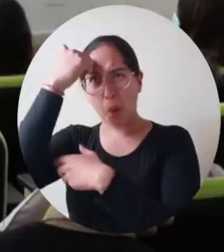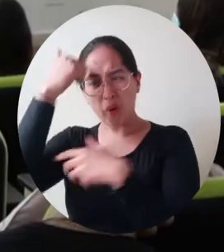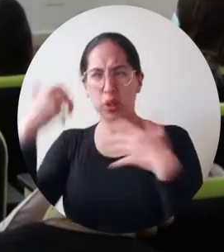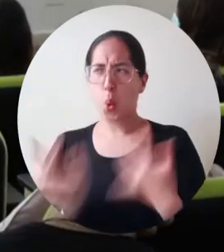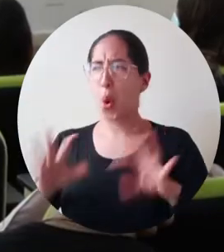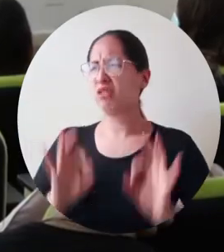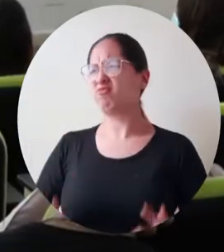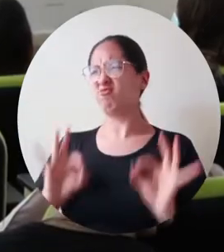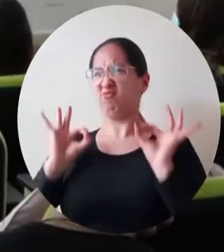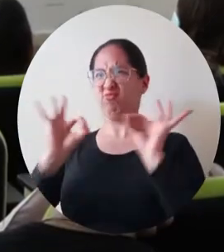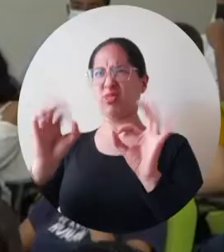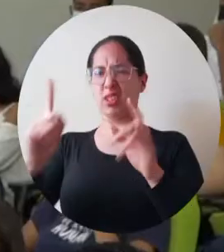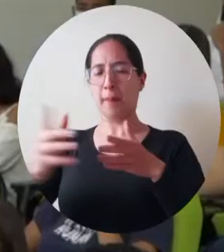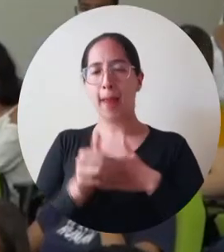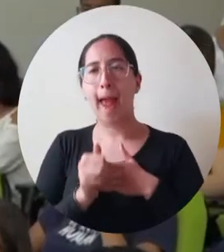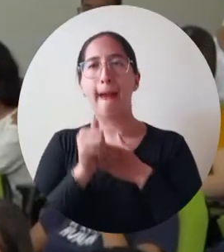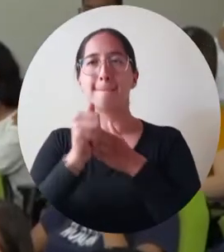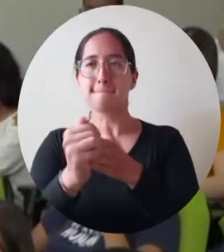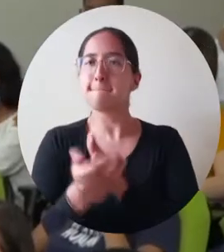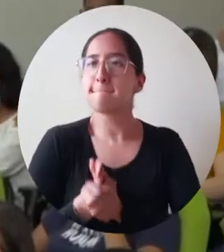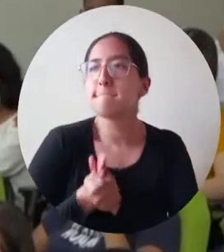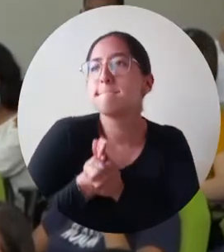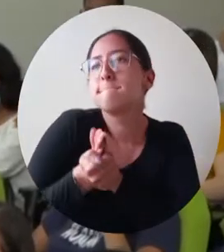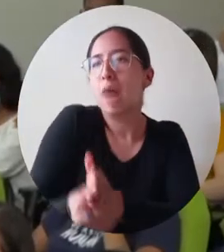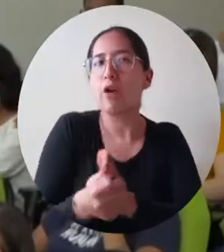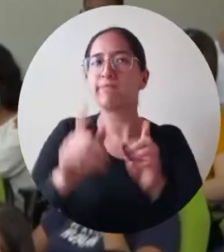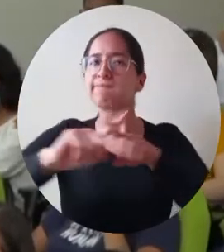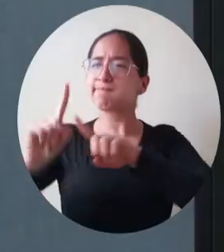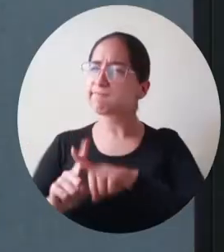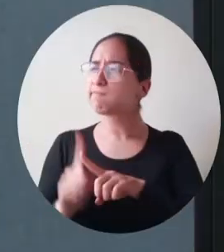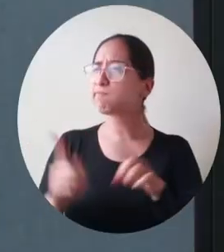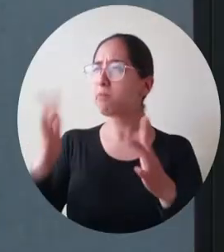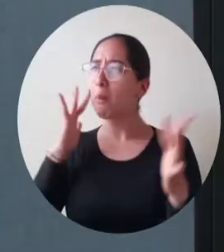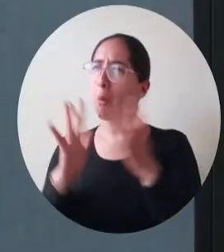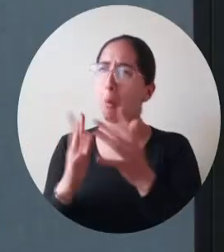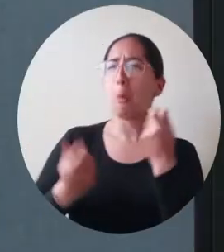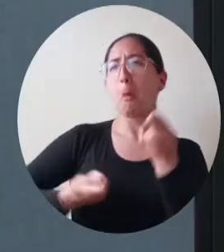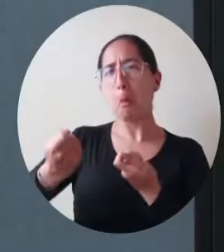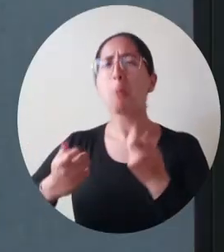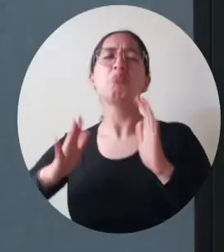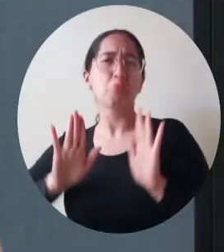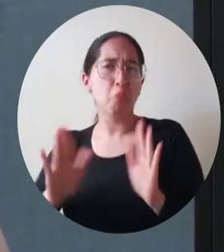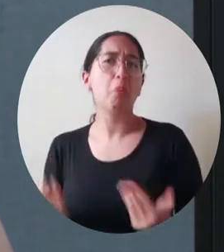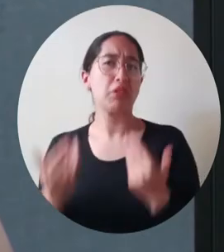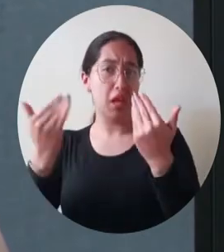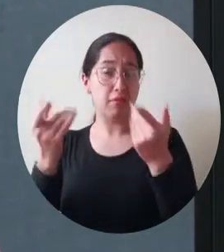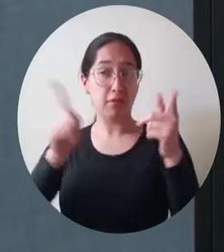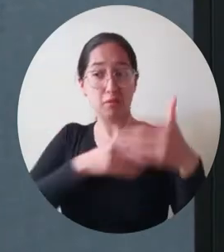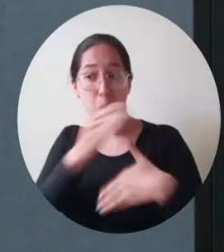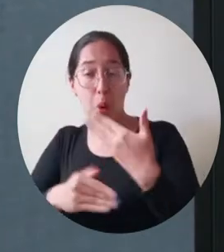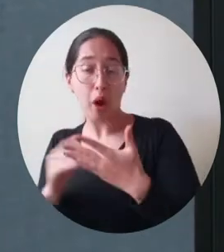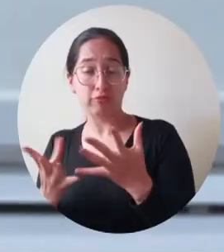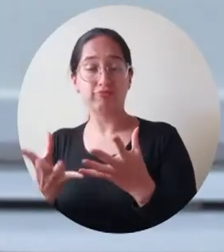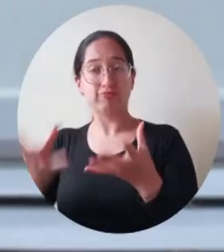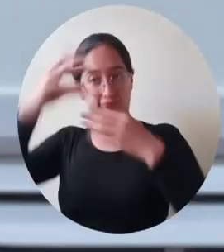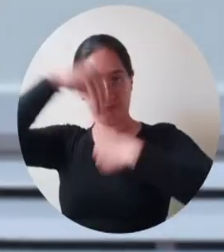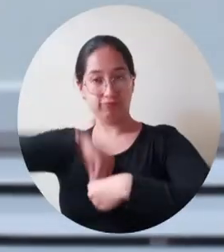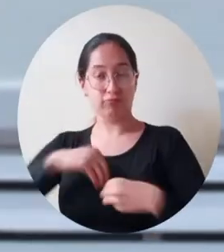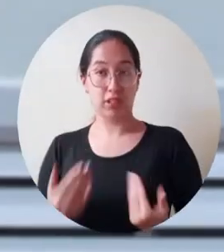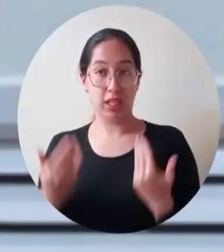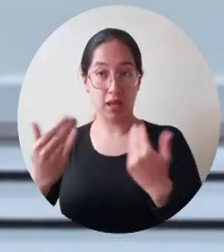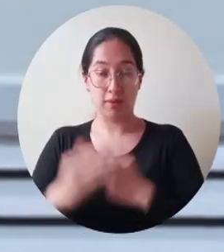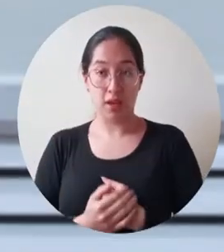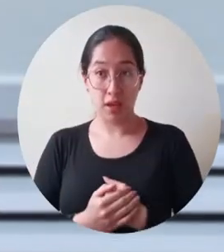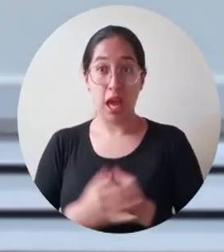calidad, con unas metodologías tan prácticas, tan activas, teniendo grandes oportunidades de aprendizaje. Mi